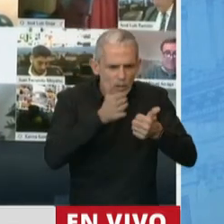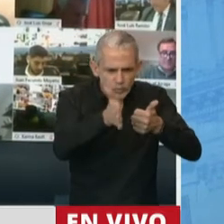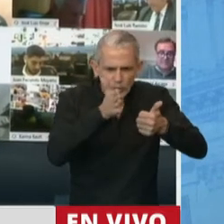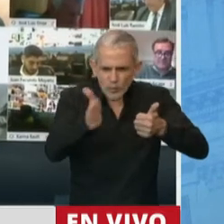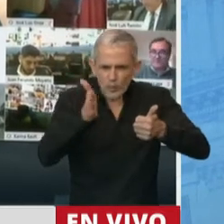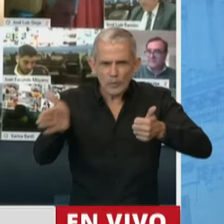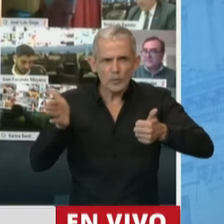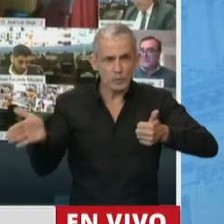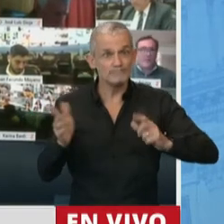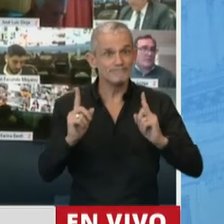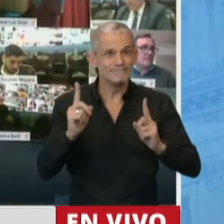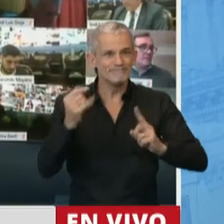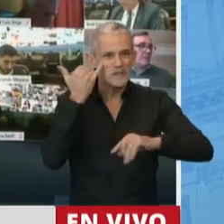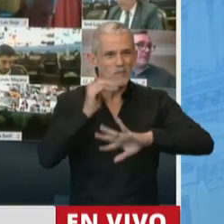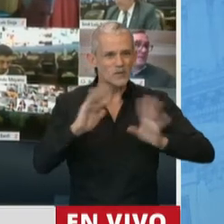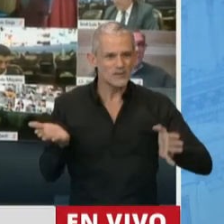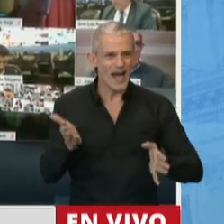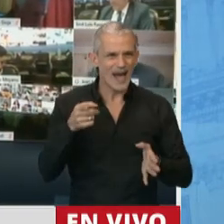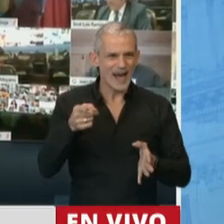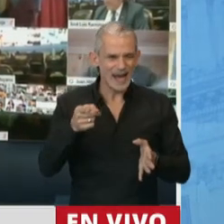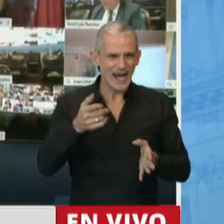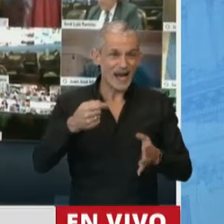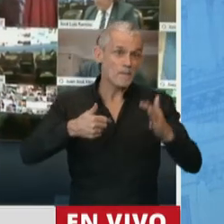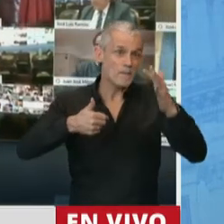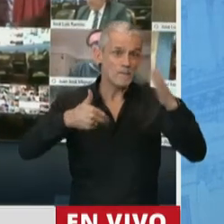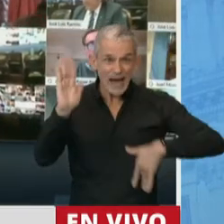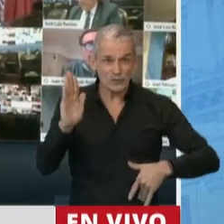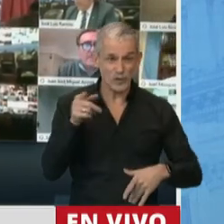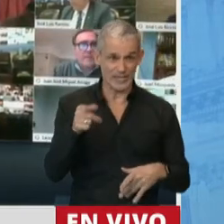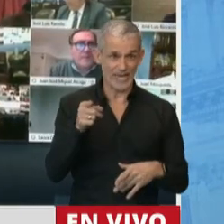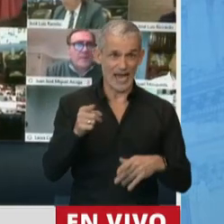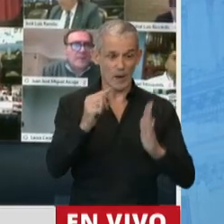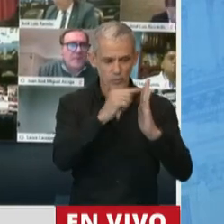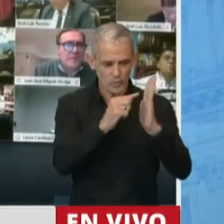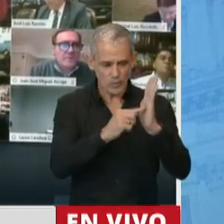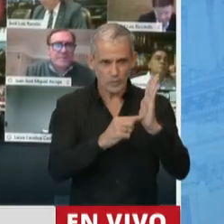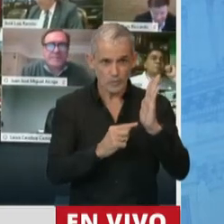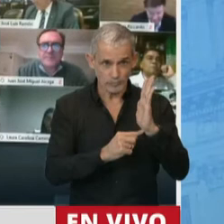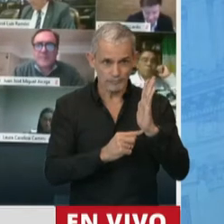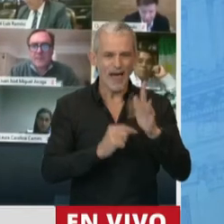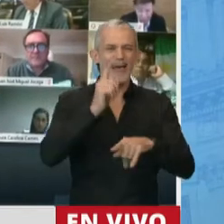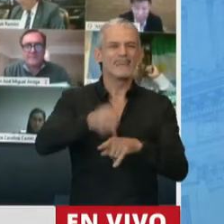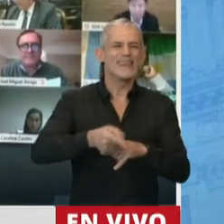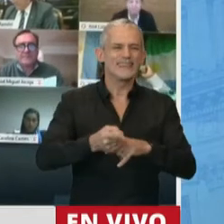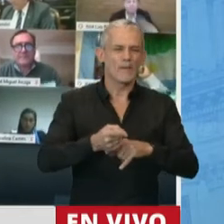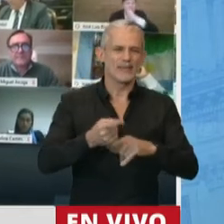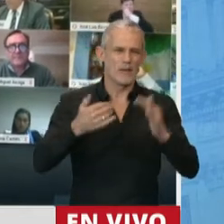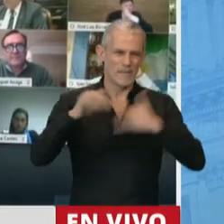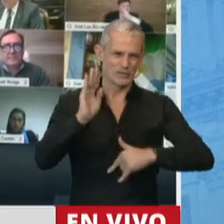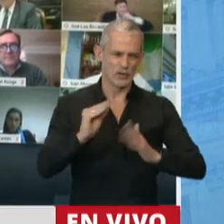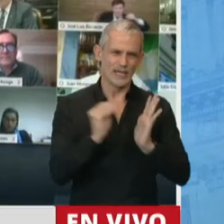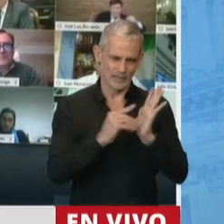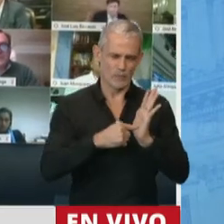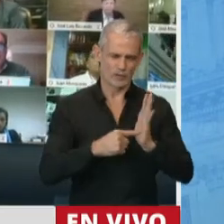se vienen aportando y que están en su inmensa mayoría en el dictamen de mayoría